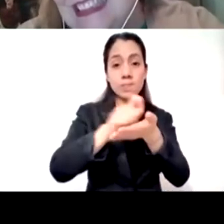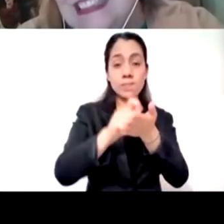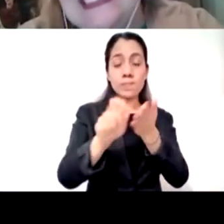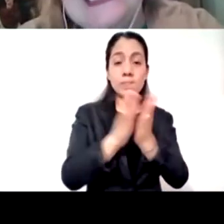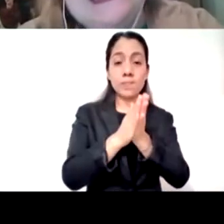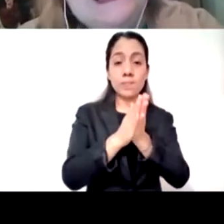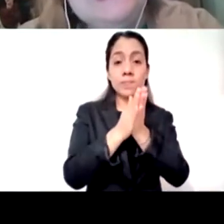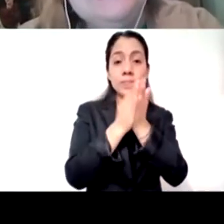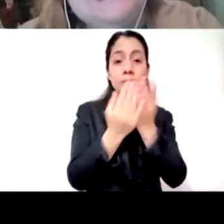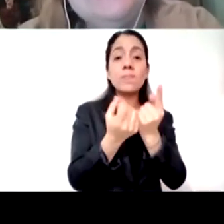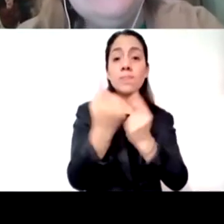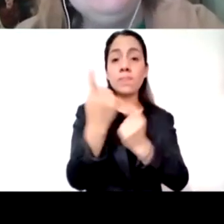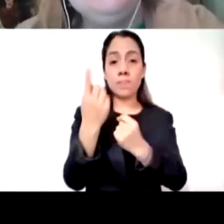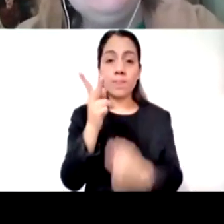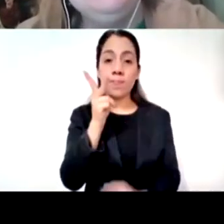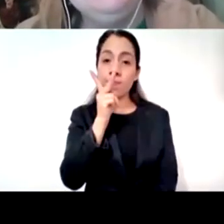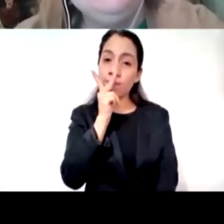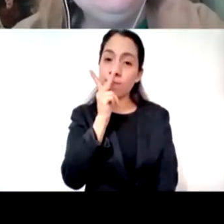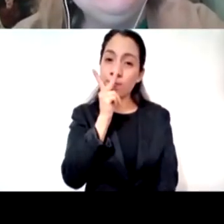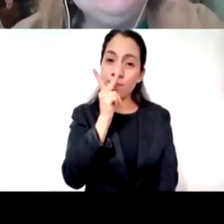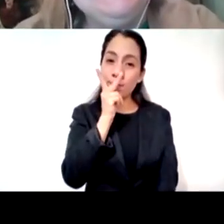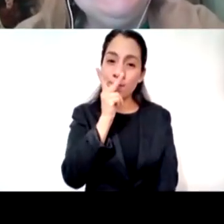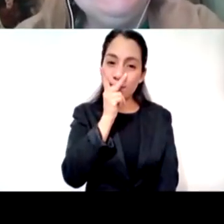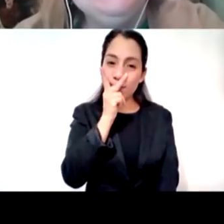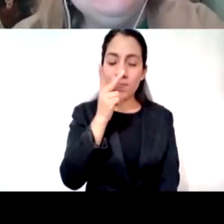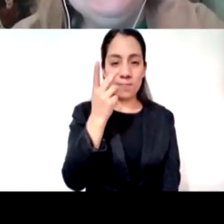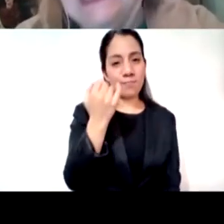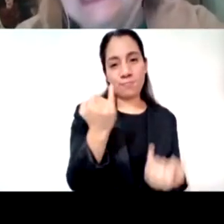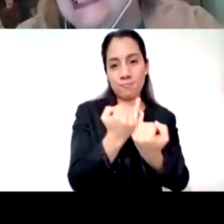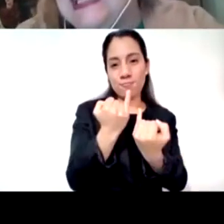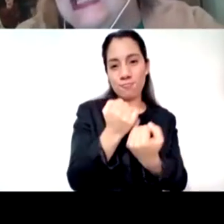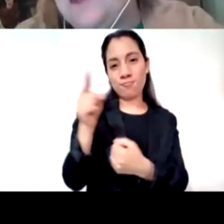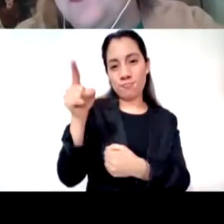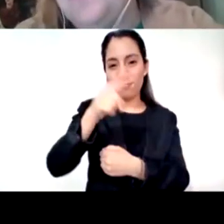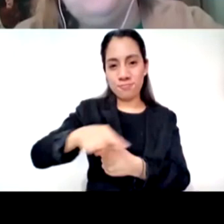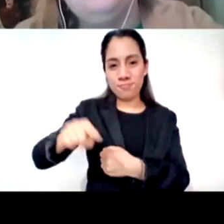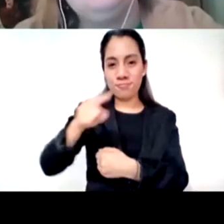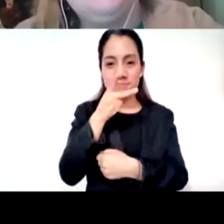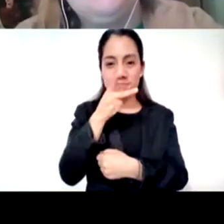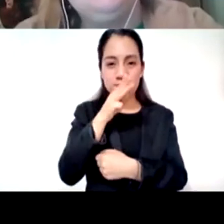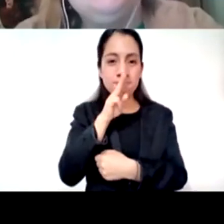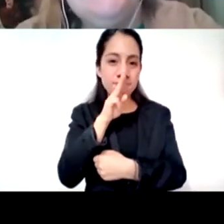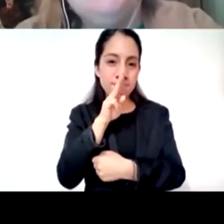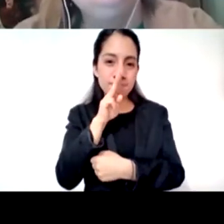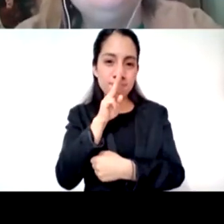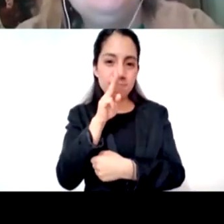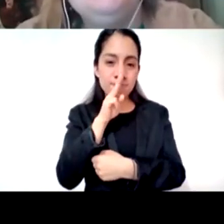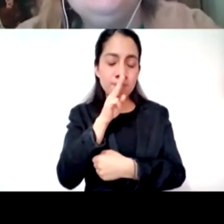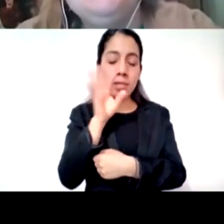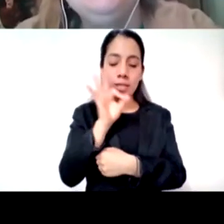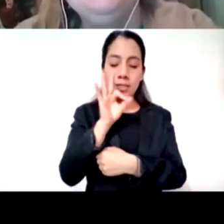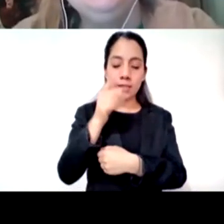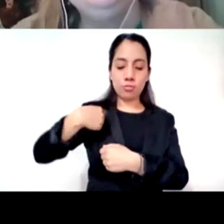conversación la tomo la de él pues en un especie de solidaridad gremial que uno trae